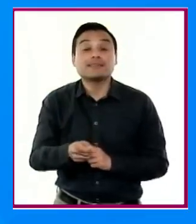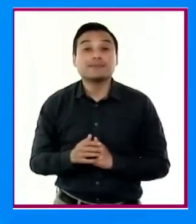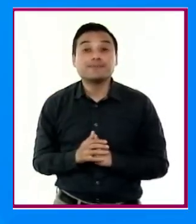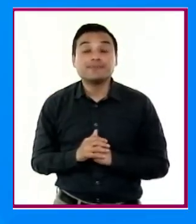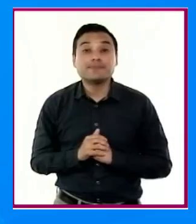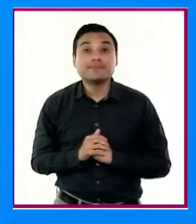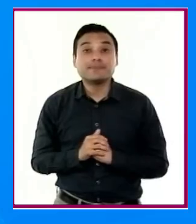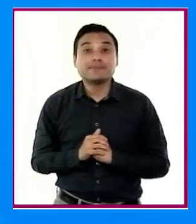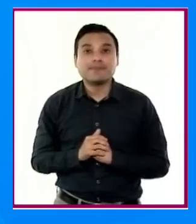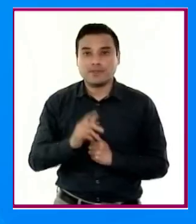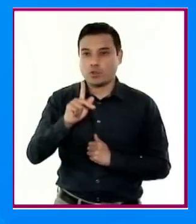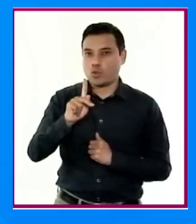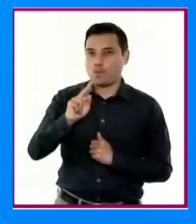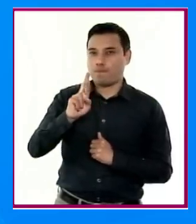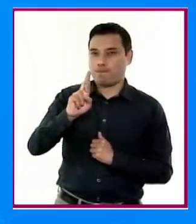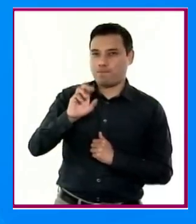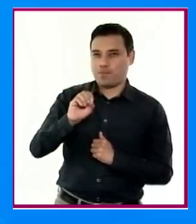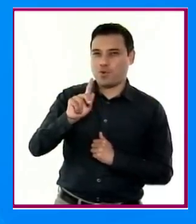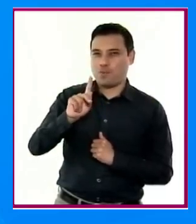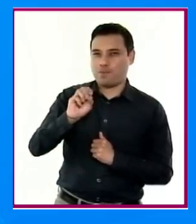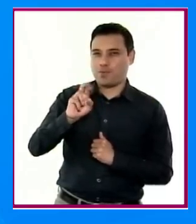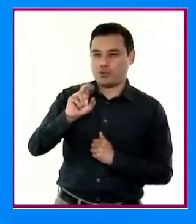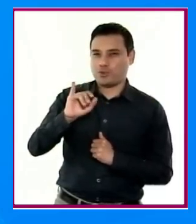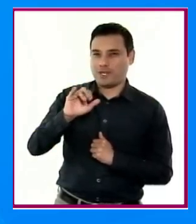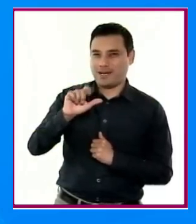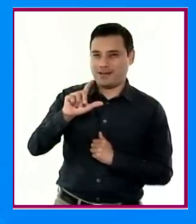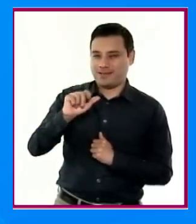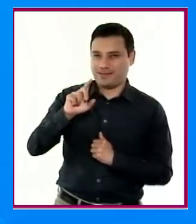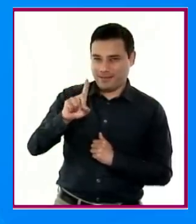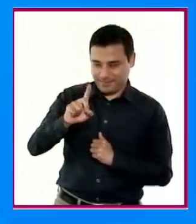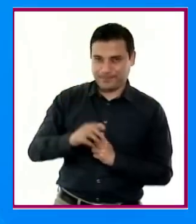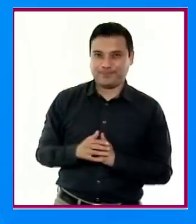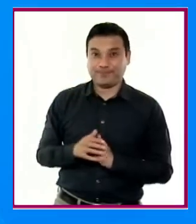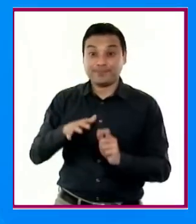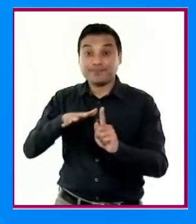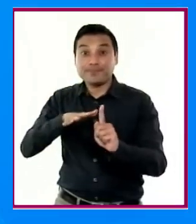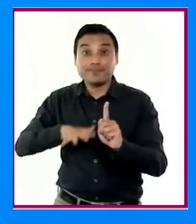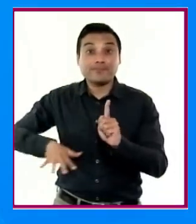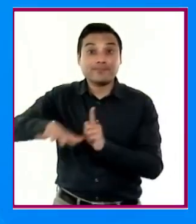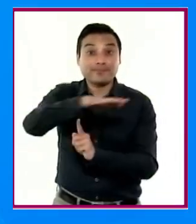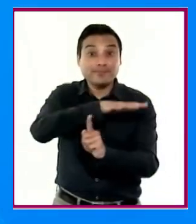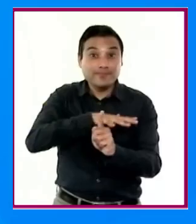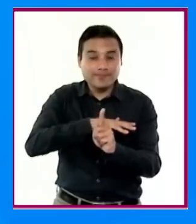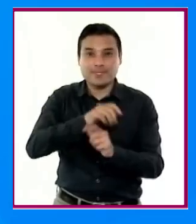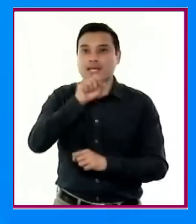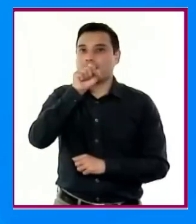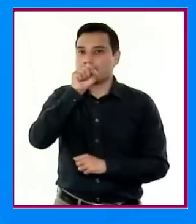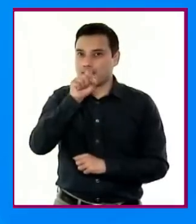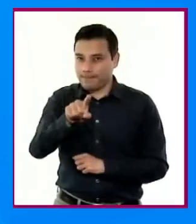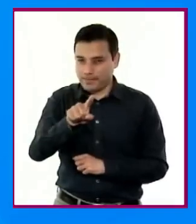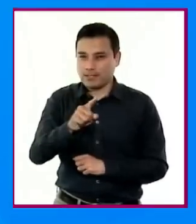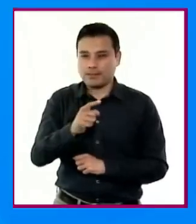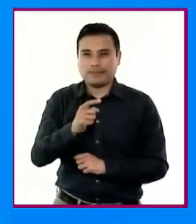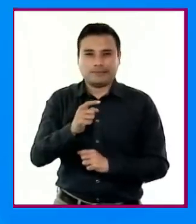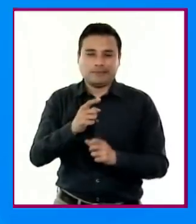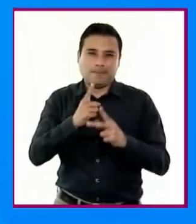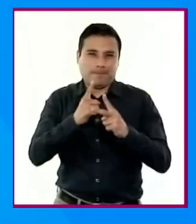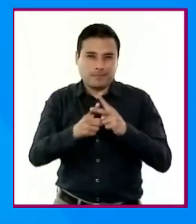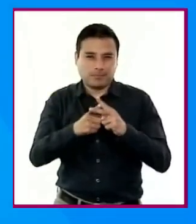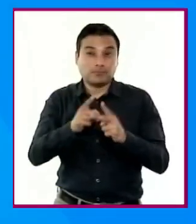la proporcionalidad, la ubicación espacial y las nociones de probabilidad.